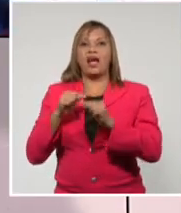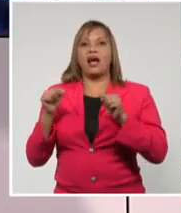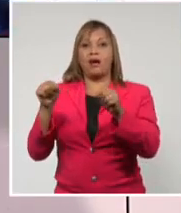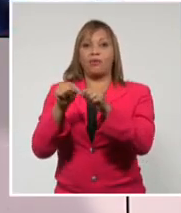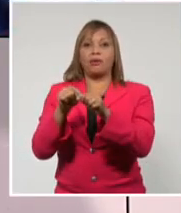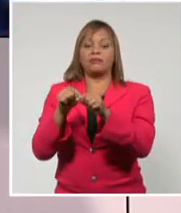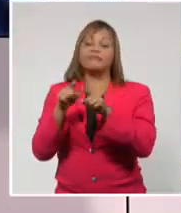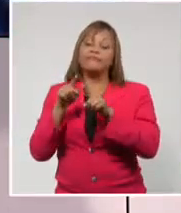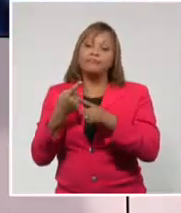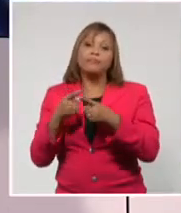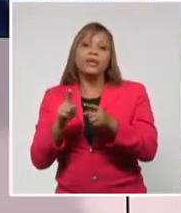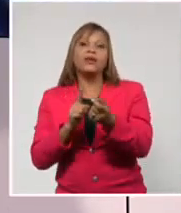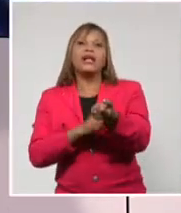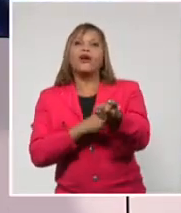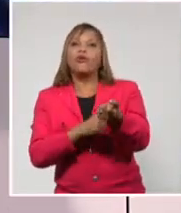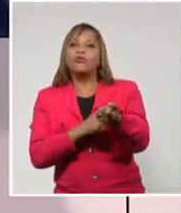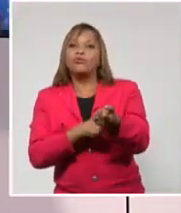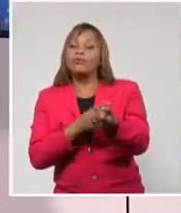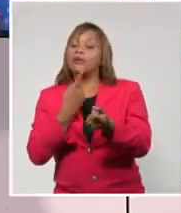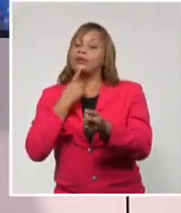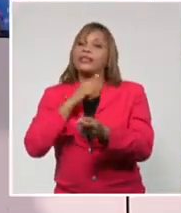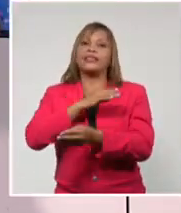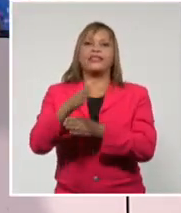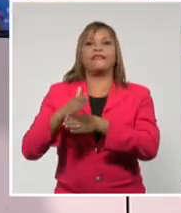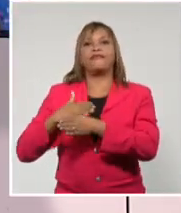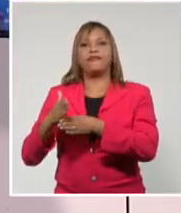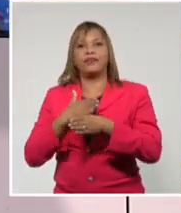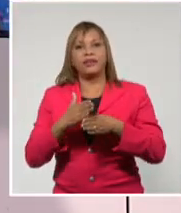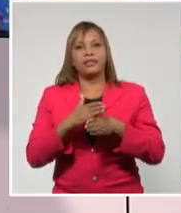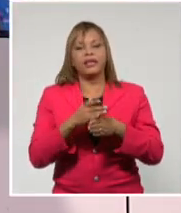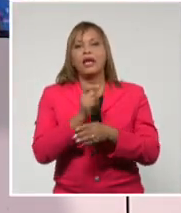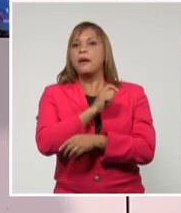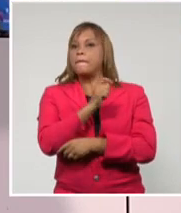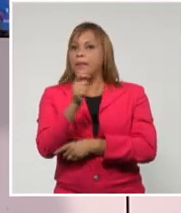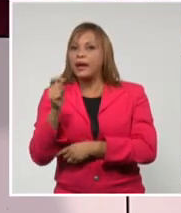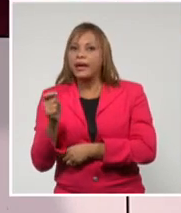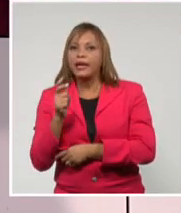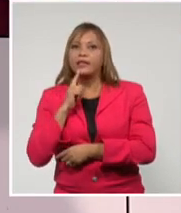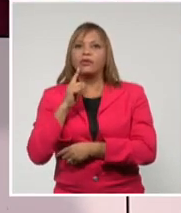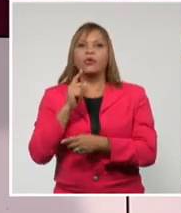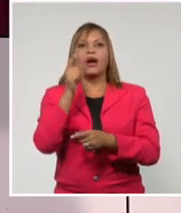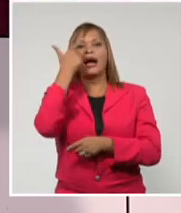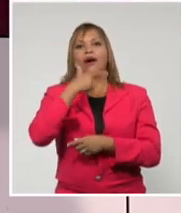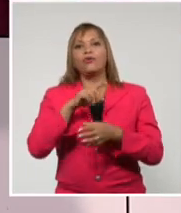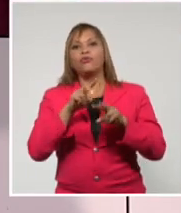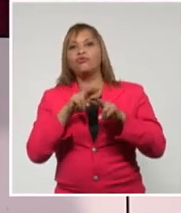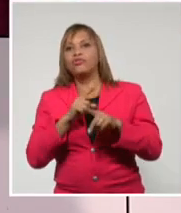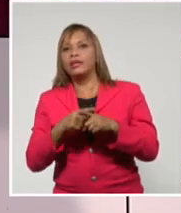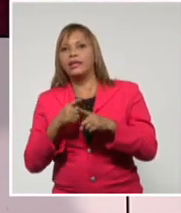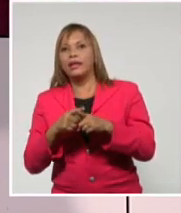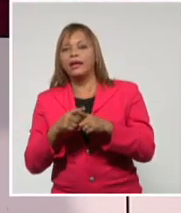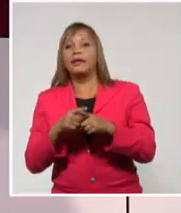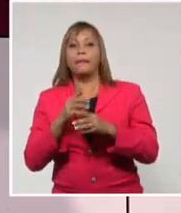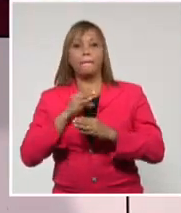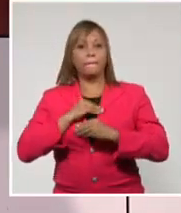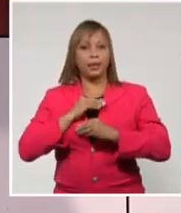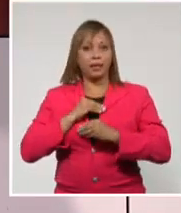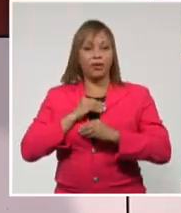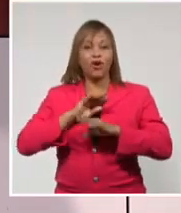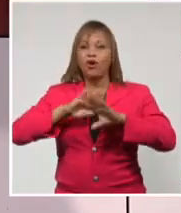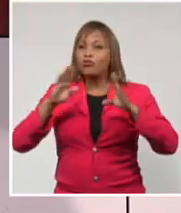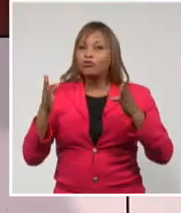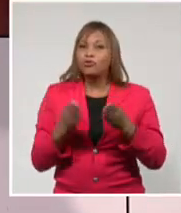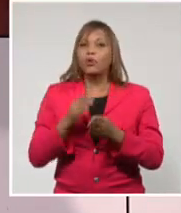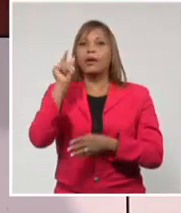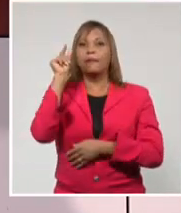aprehensión de rutinas distintas, un rol también importante tienen maestros, auxiliares pedagógicos y todo aquel personal que intervenga